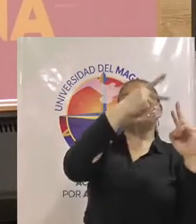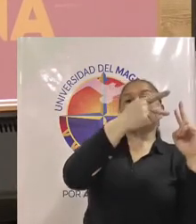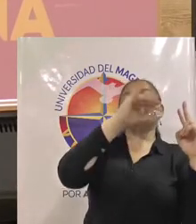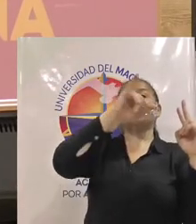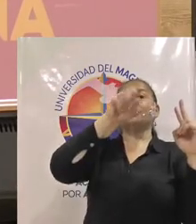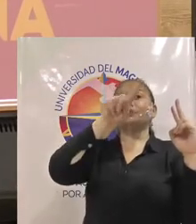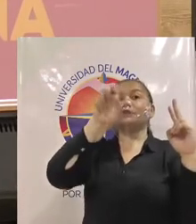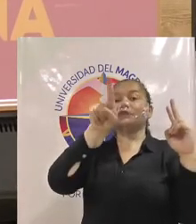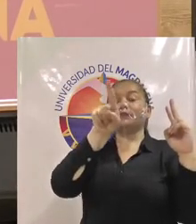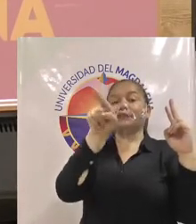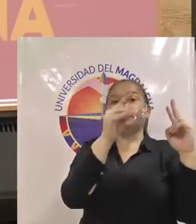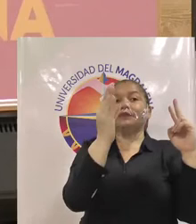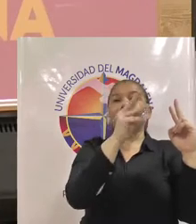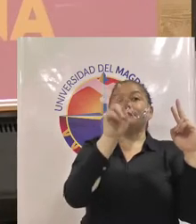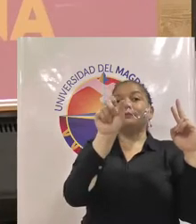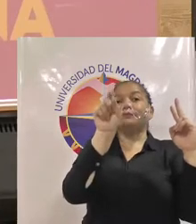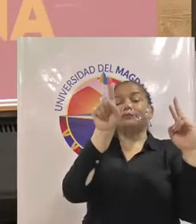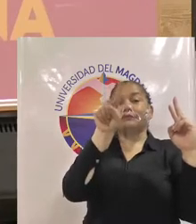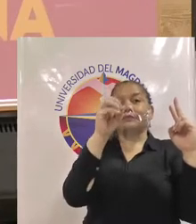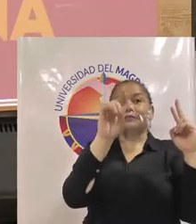tiene un minuto para